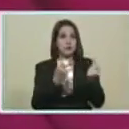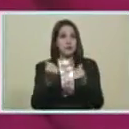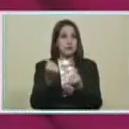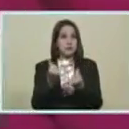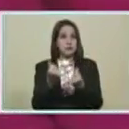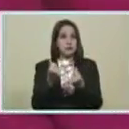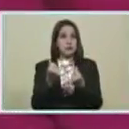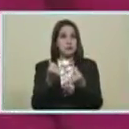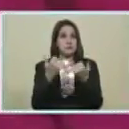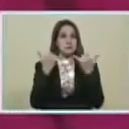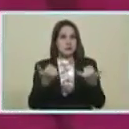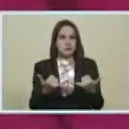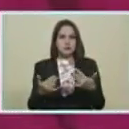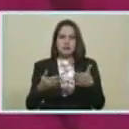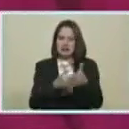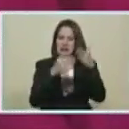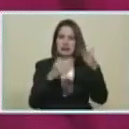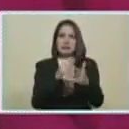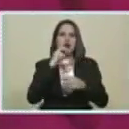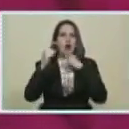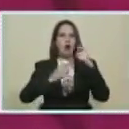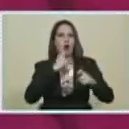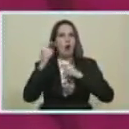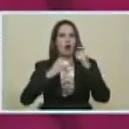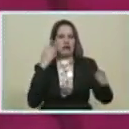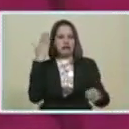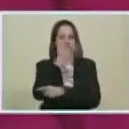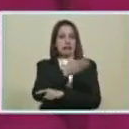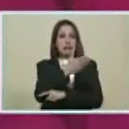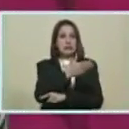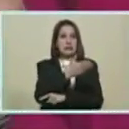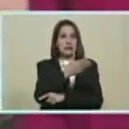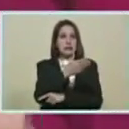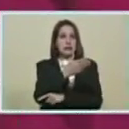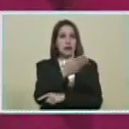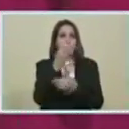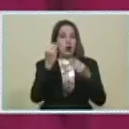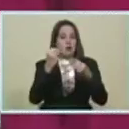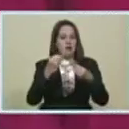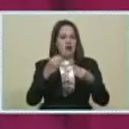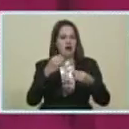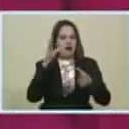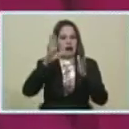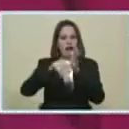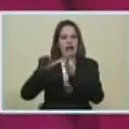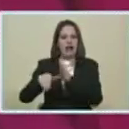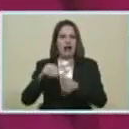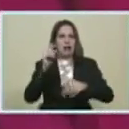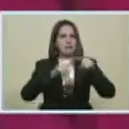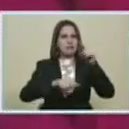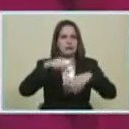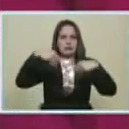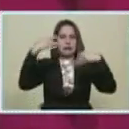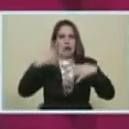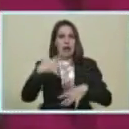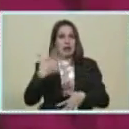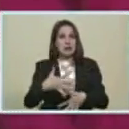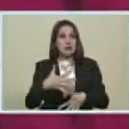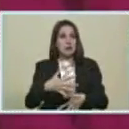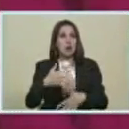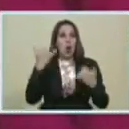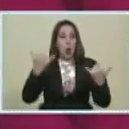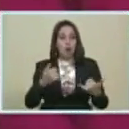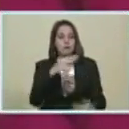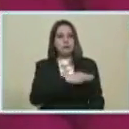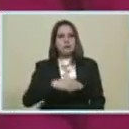reciendo Y que tiene Un crimen de odio El que debe ser tipificado Como tal Que es el bachakerismo Hoy lo estamos besiendo Presidente Nicolás Maduro Con la